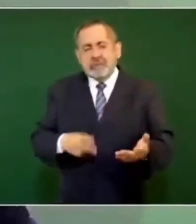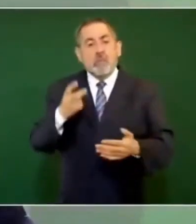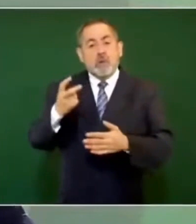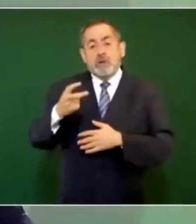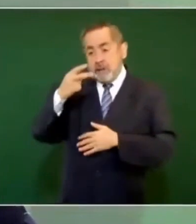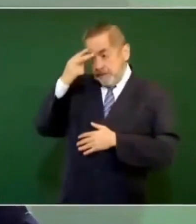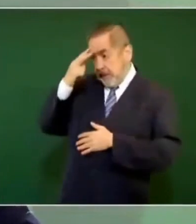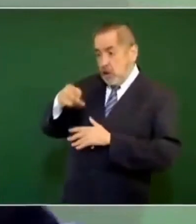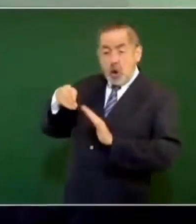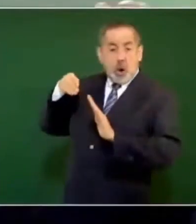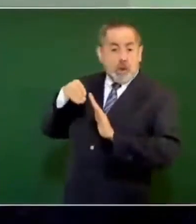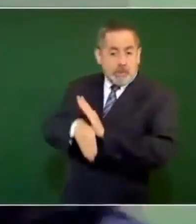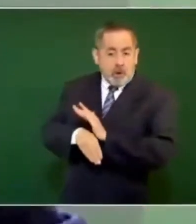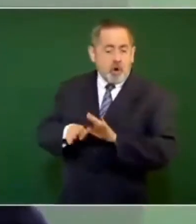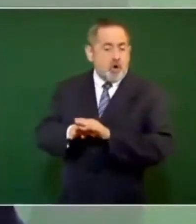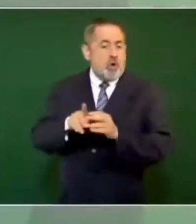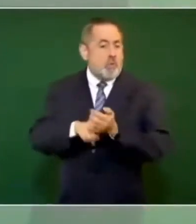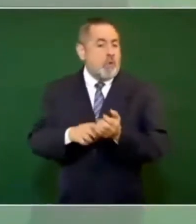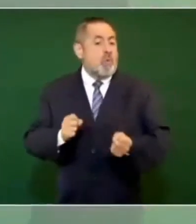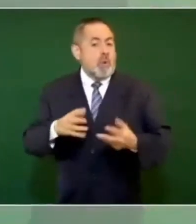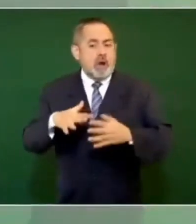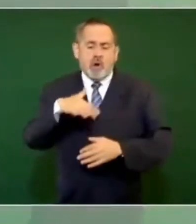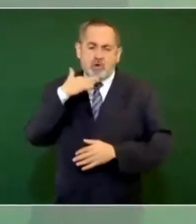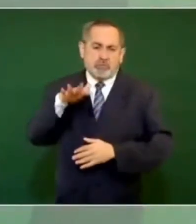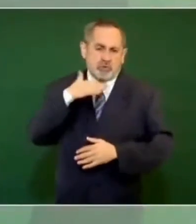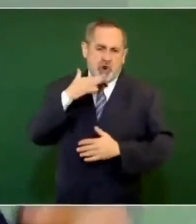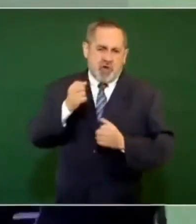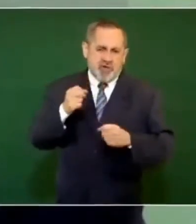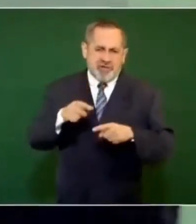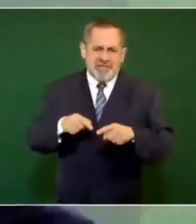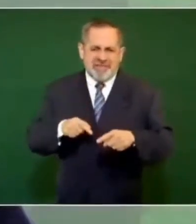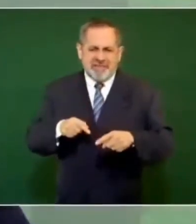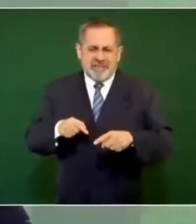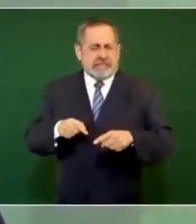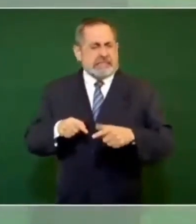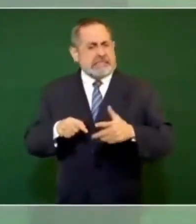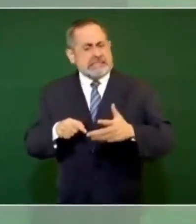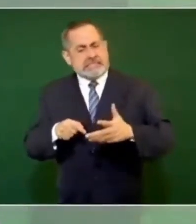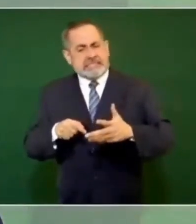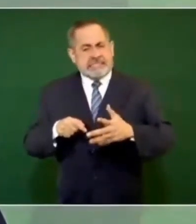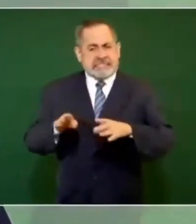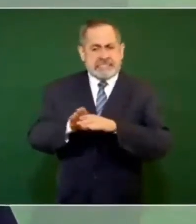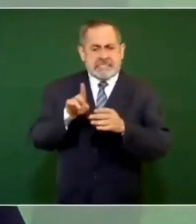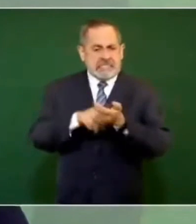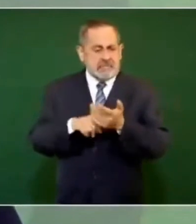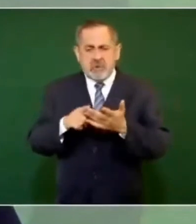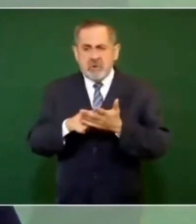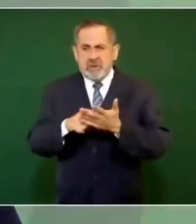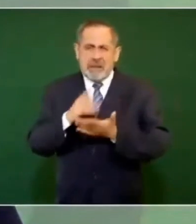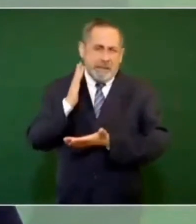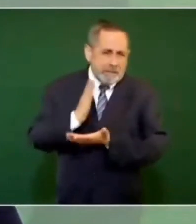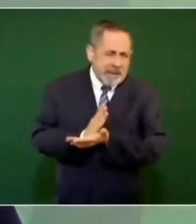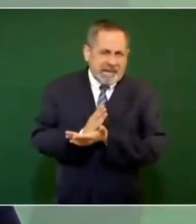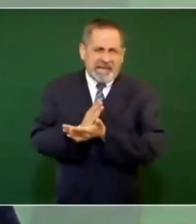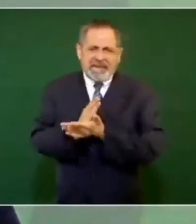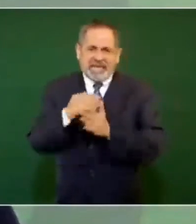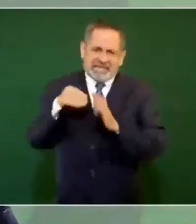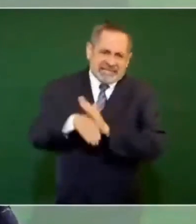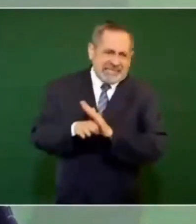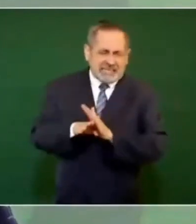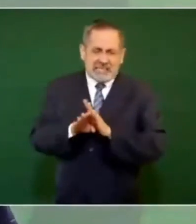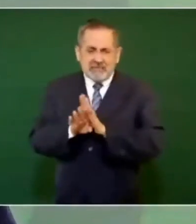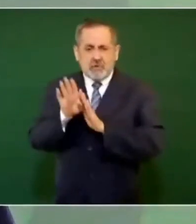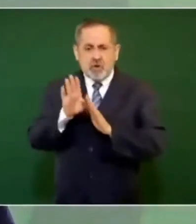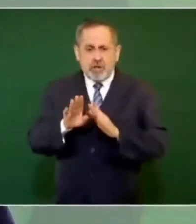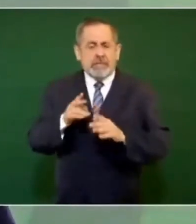por la corrupción. Y cómo enfrentar esa decadencia con